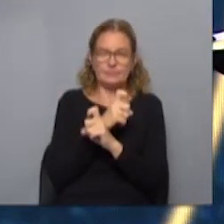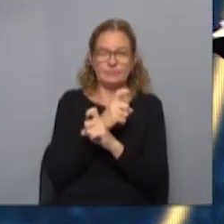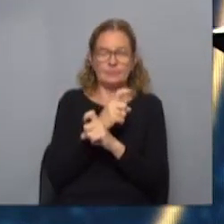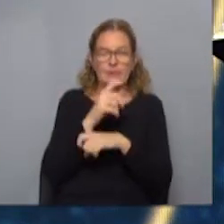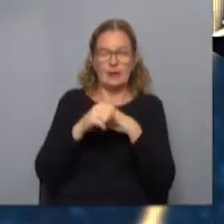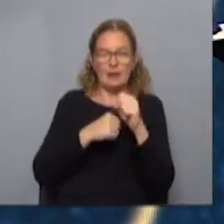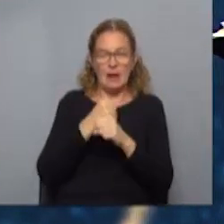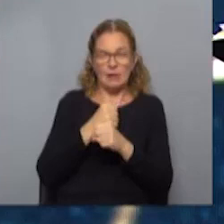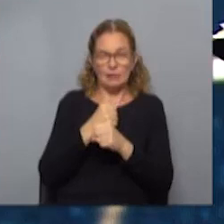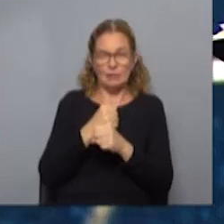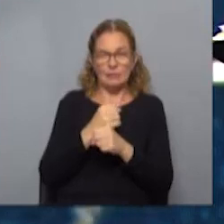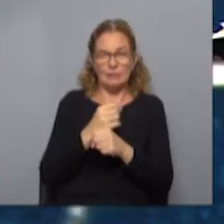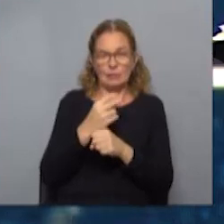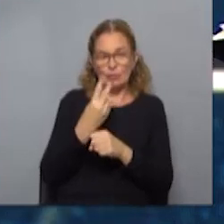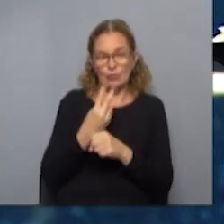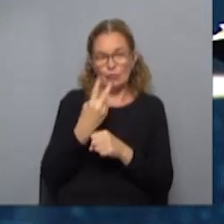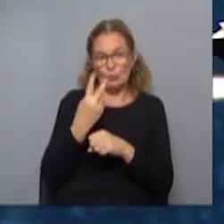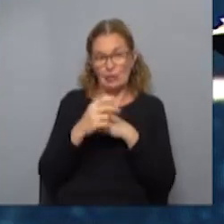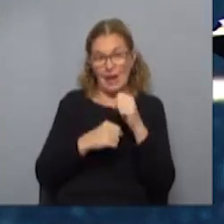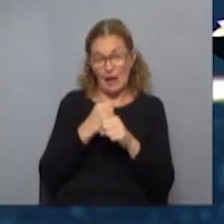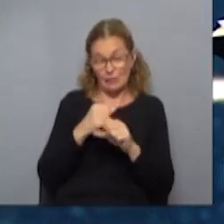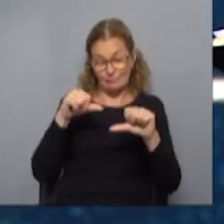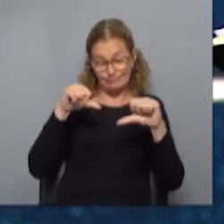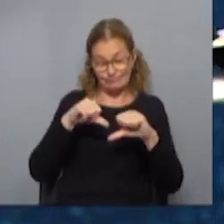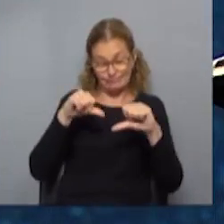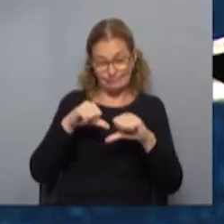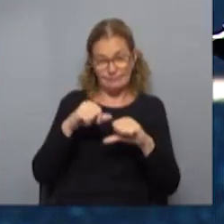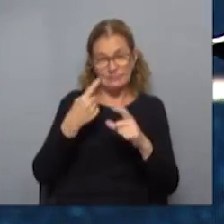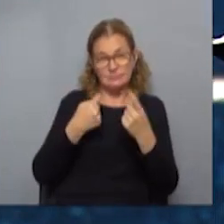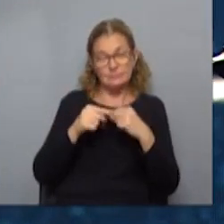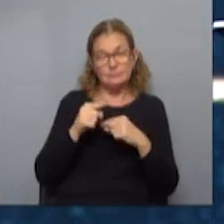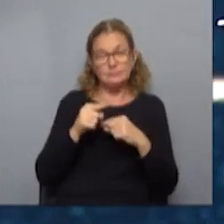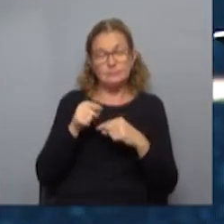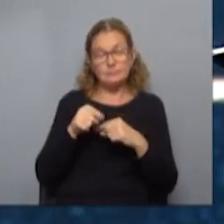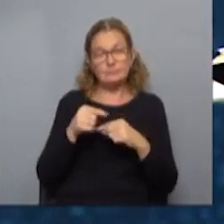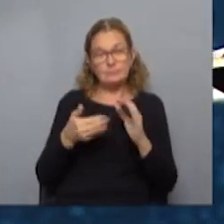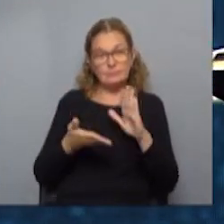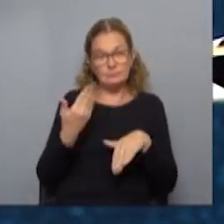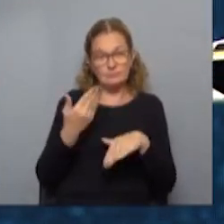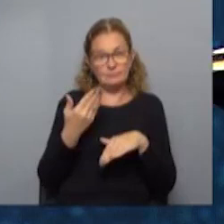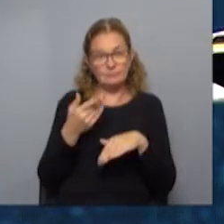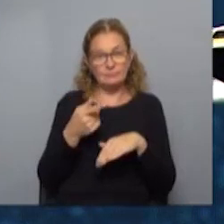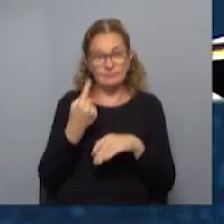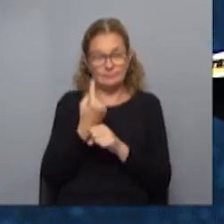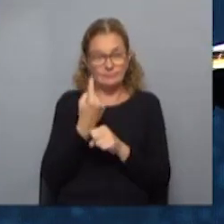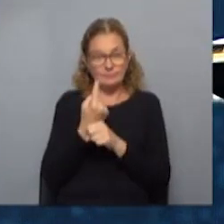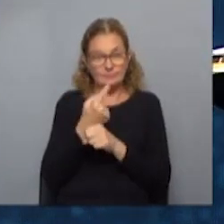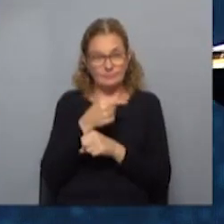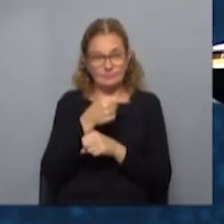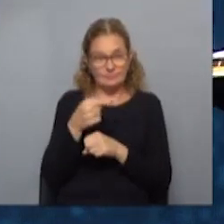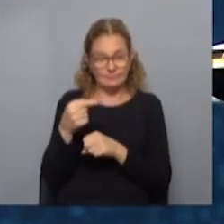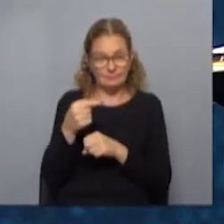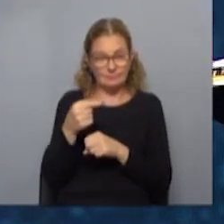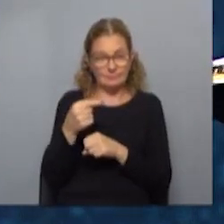2020, nada, 2021 más negativo que positivo y bueno, hoy más que nada, esta primera semana,